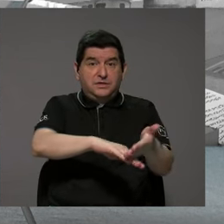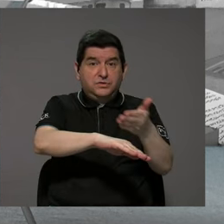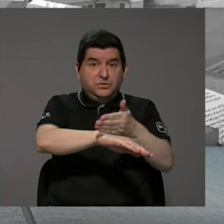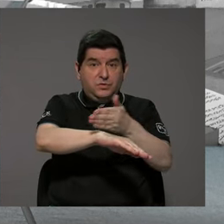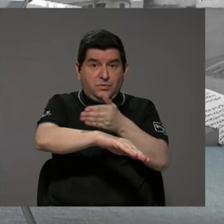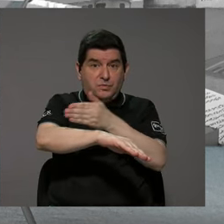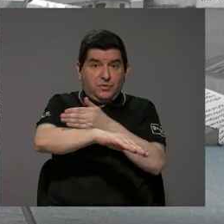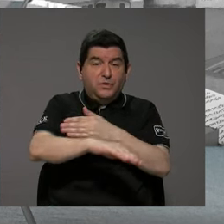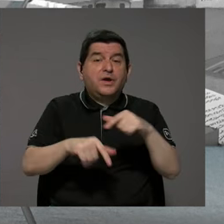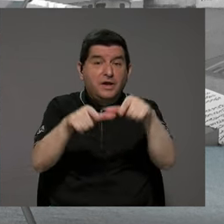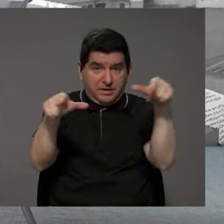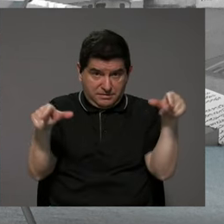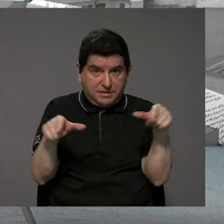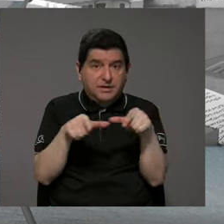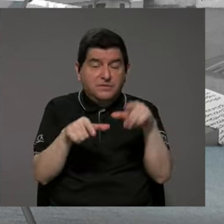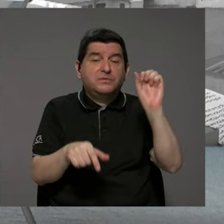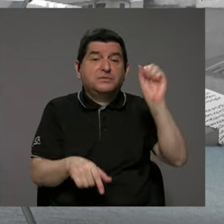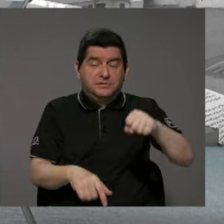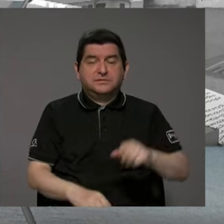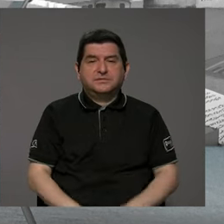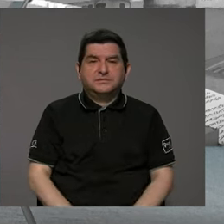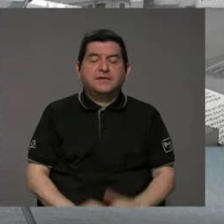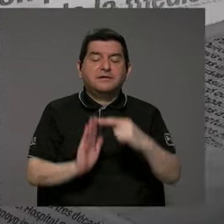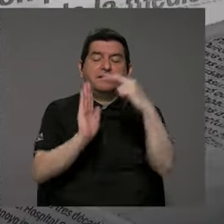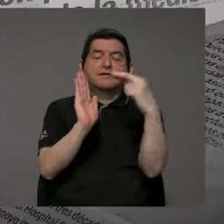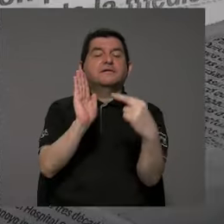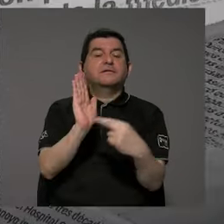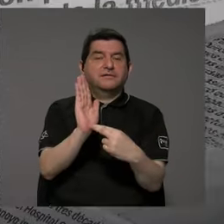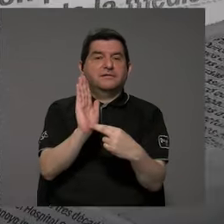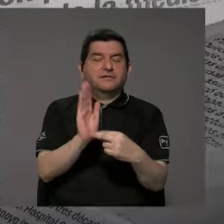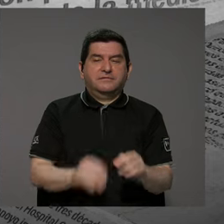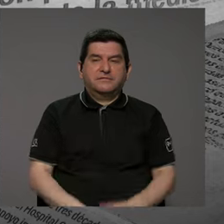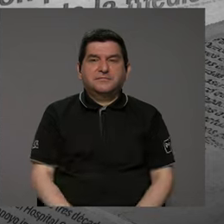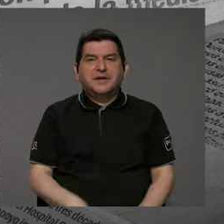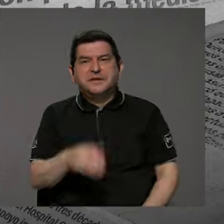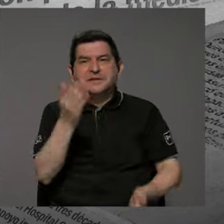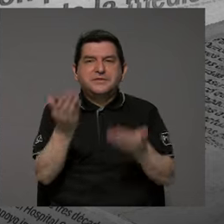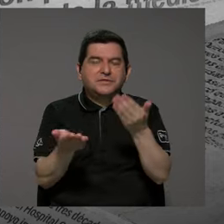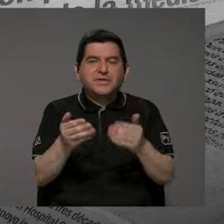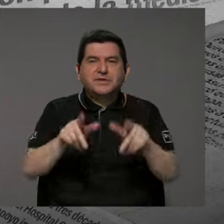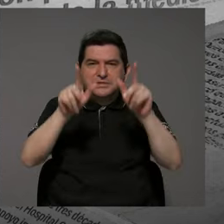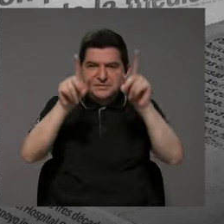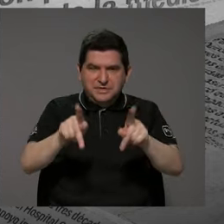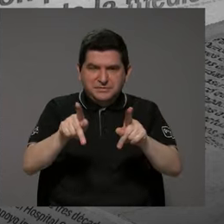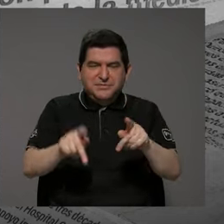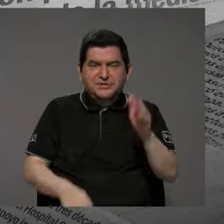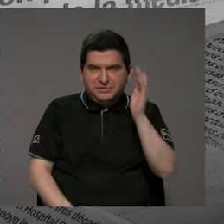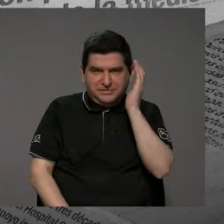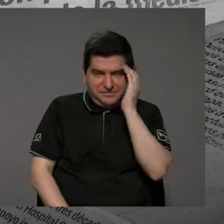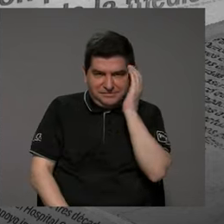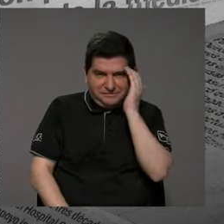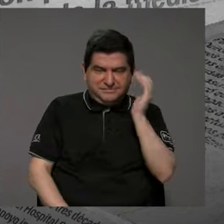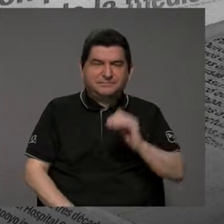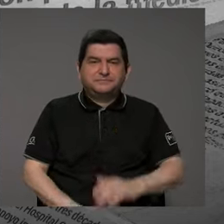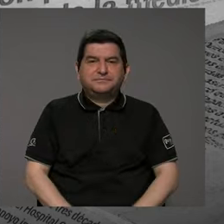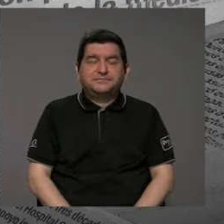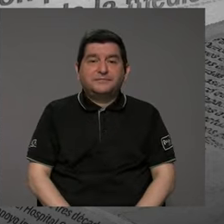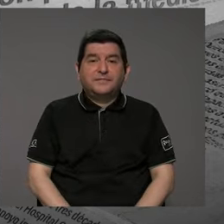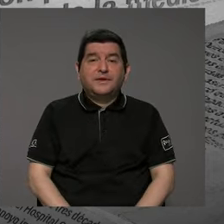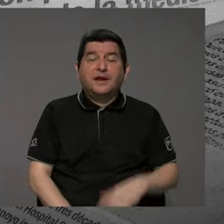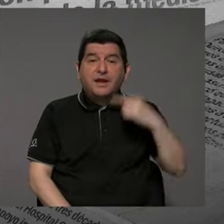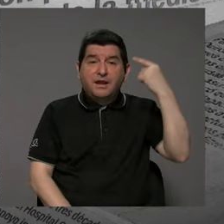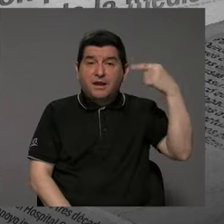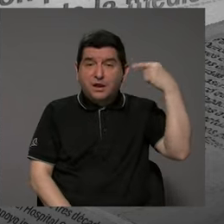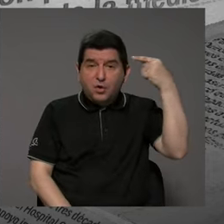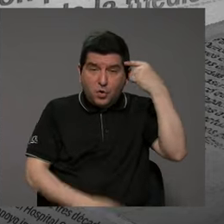específica a nivel local, sobre todo porque esta reglamentación, ¿verdad?, no sé si tal vez nuestro público estará tan familiarizado con esto, pero nuestros